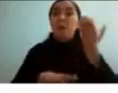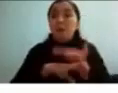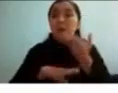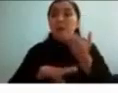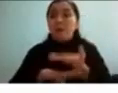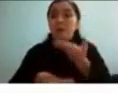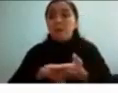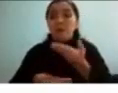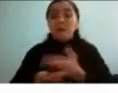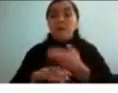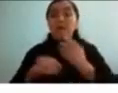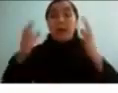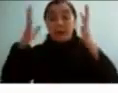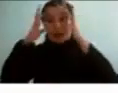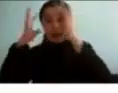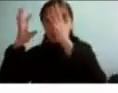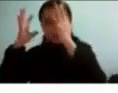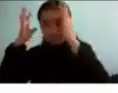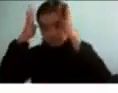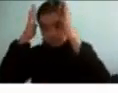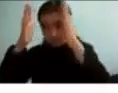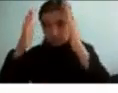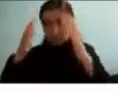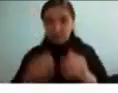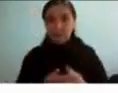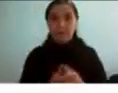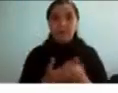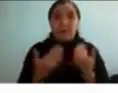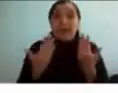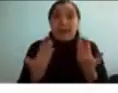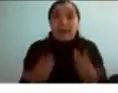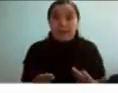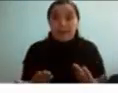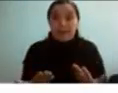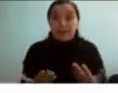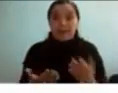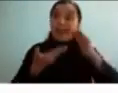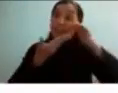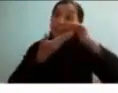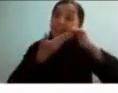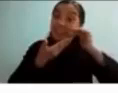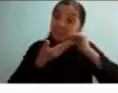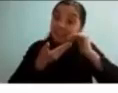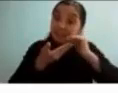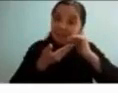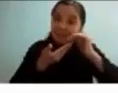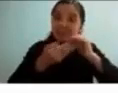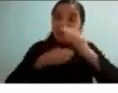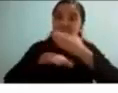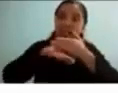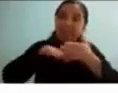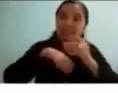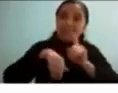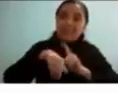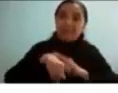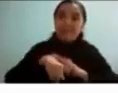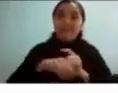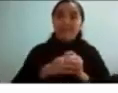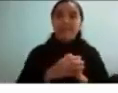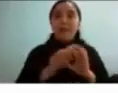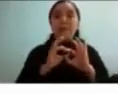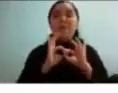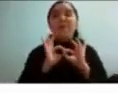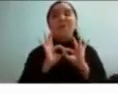este espacio cognitivo así que eso disculpen que me haya extendido muchas